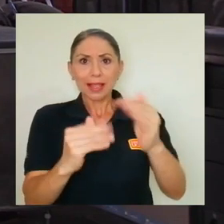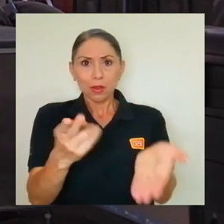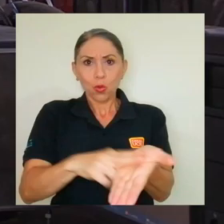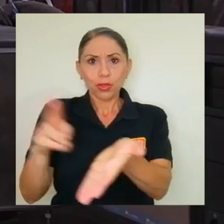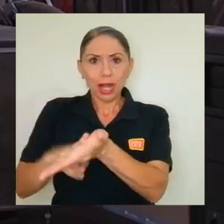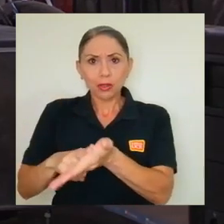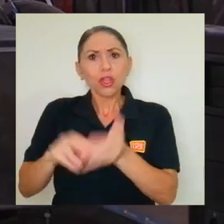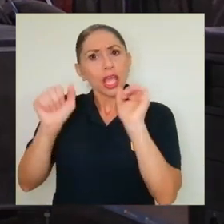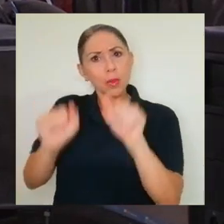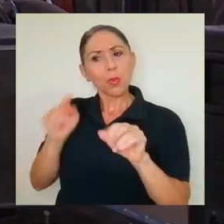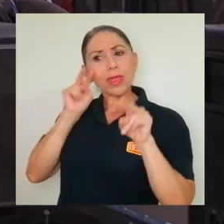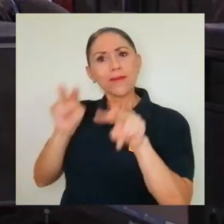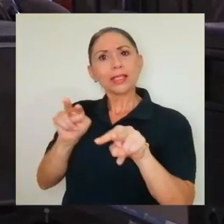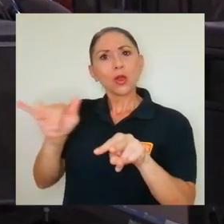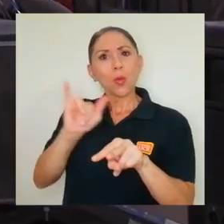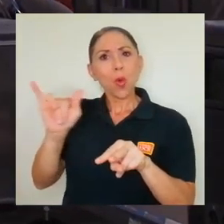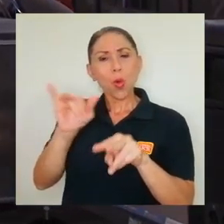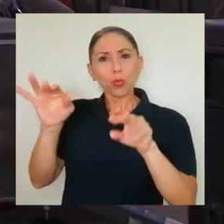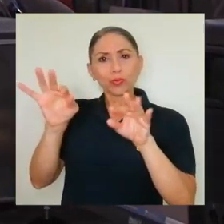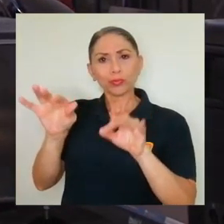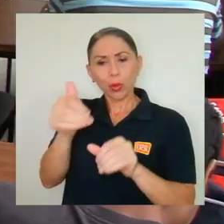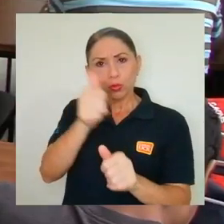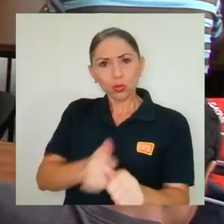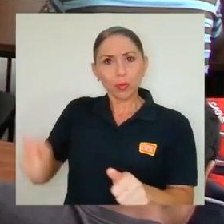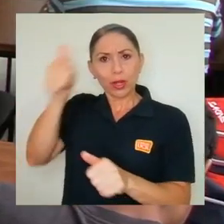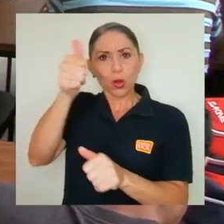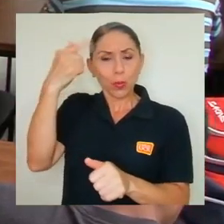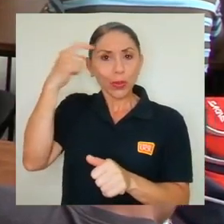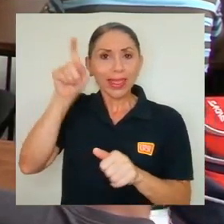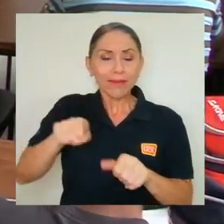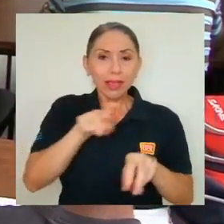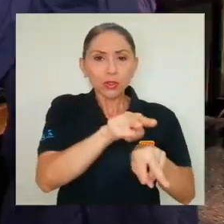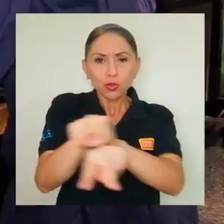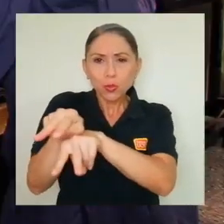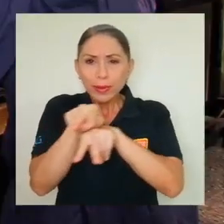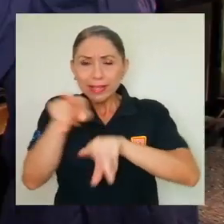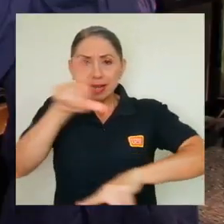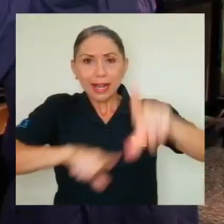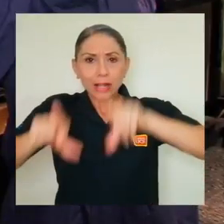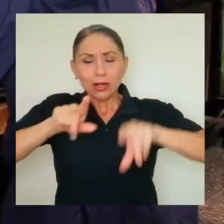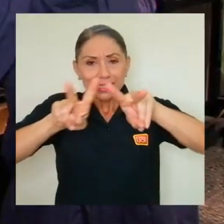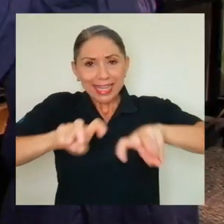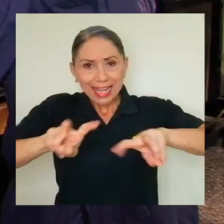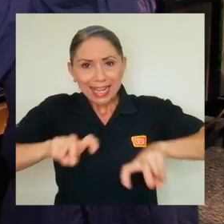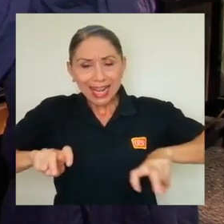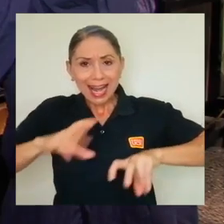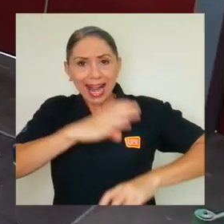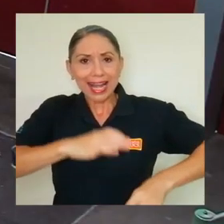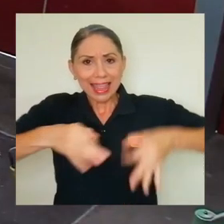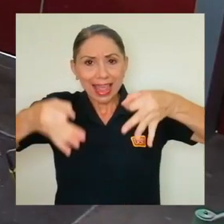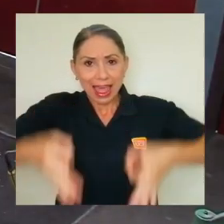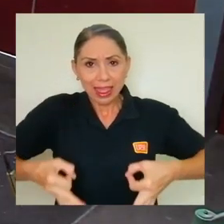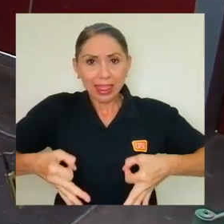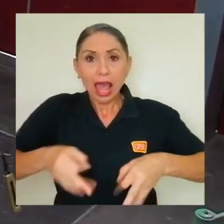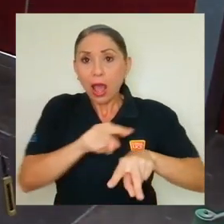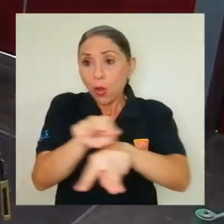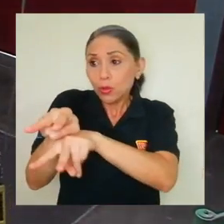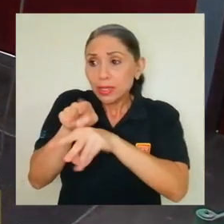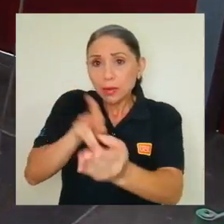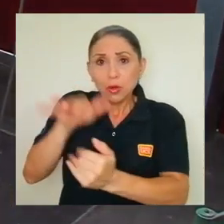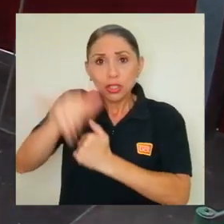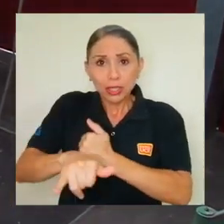podría considerarse superior en el sentido en que debe supervisar los laboratorios que realizan análisis de calidad, auditar proyectos en ejecución,